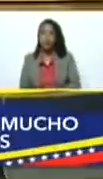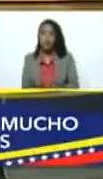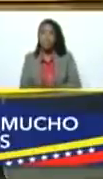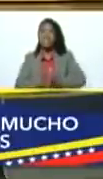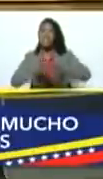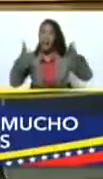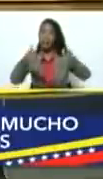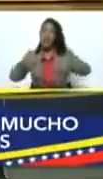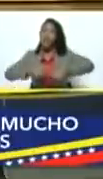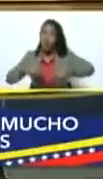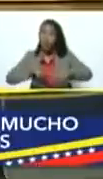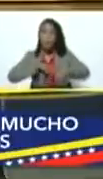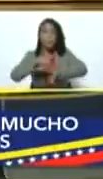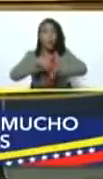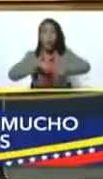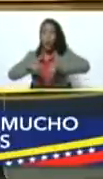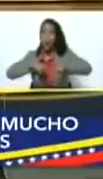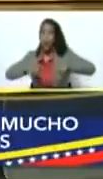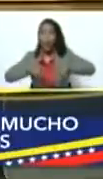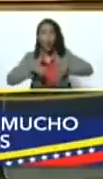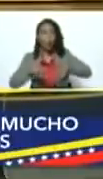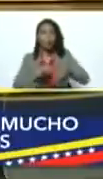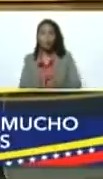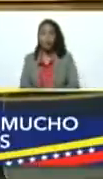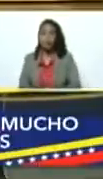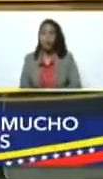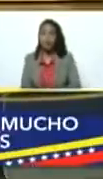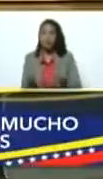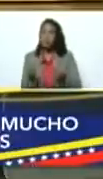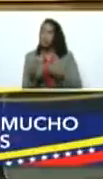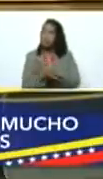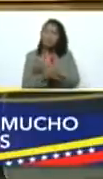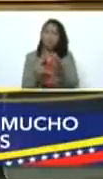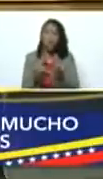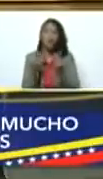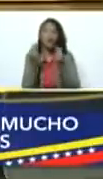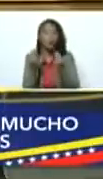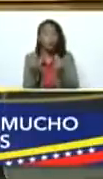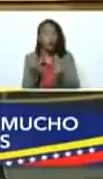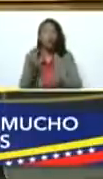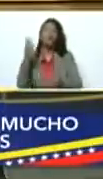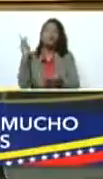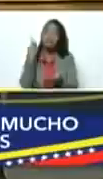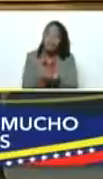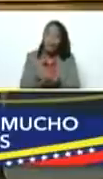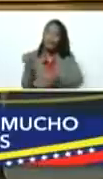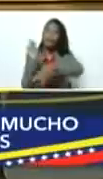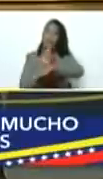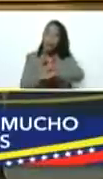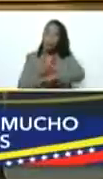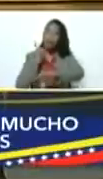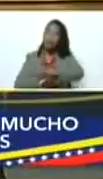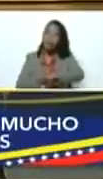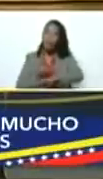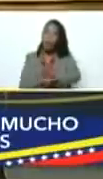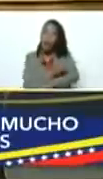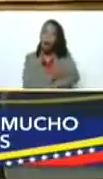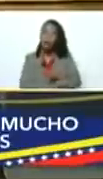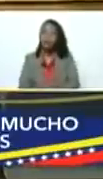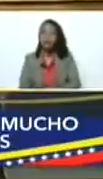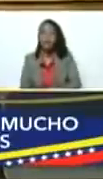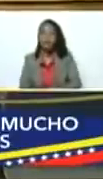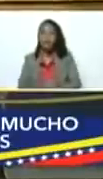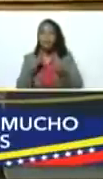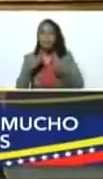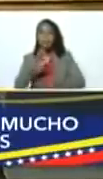esfuerzo de coordinación, para que los recursos lleguen rápido y a tiempo, para